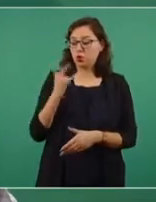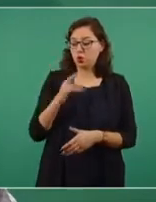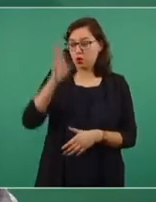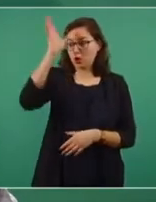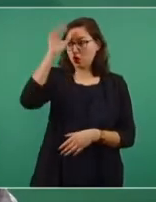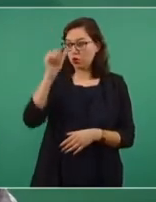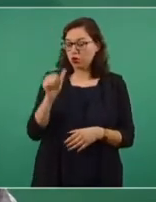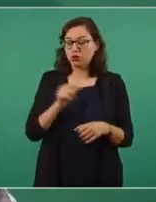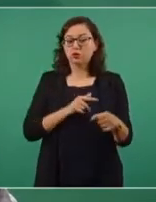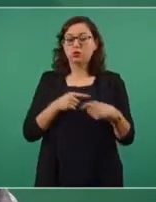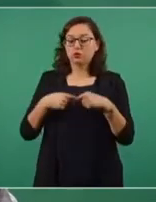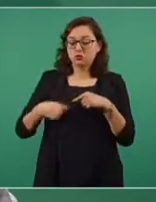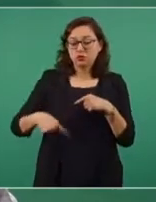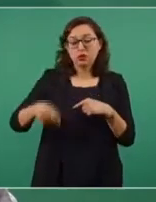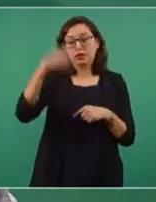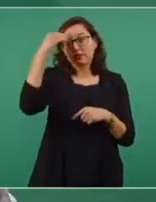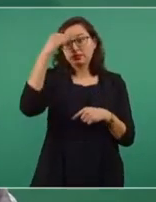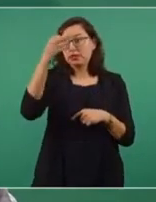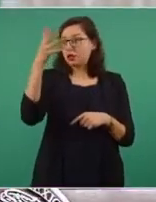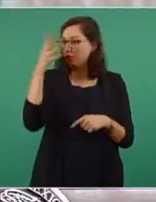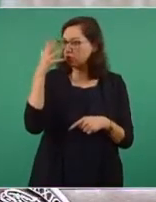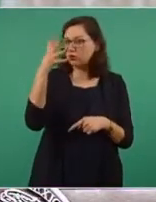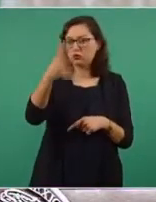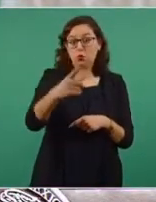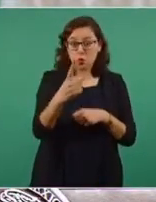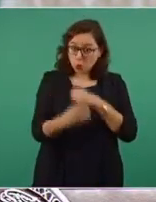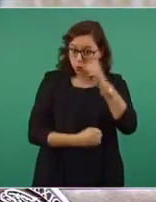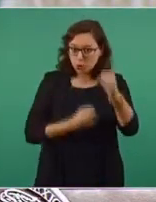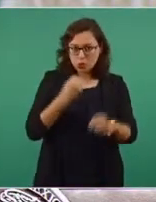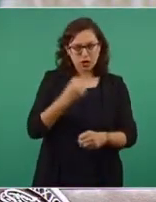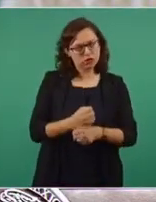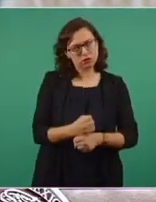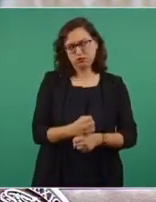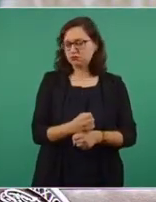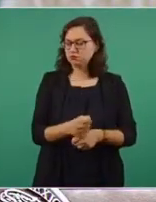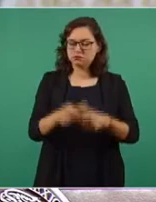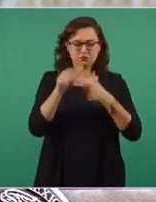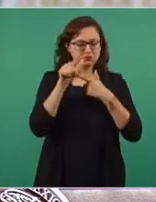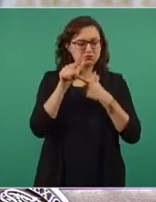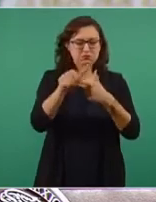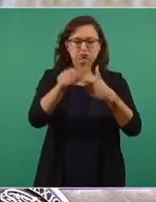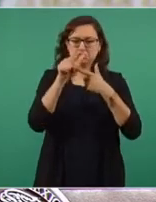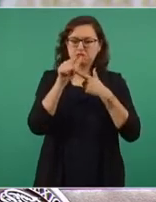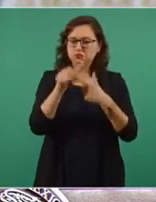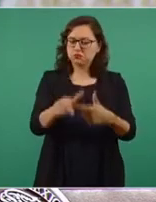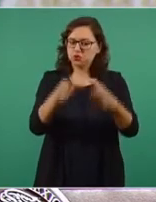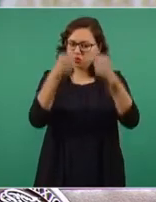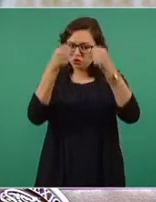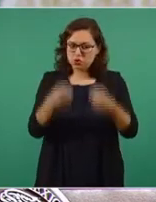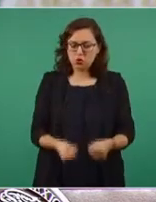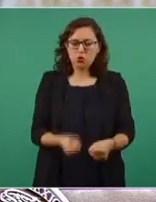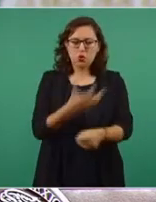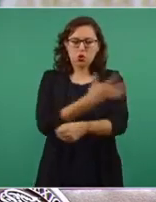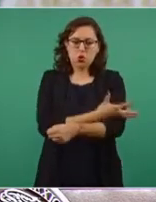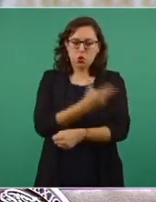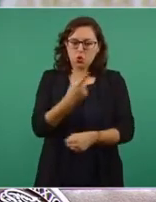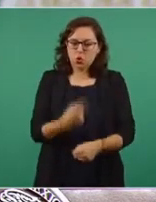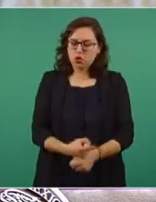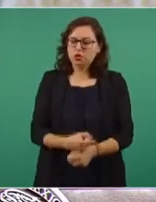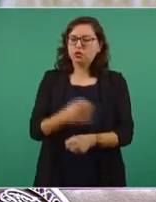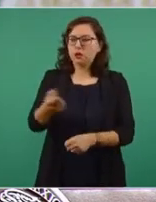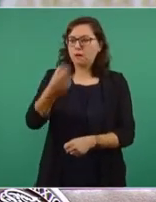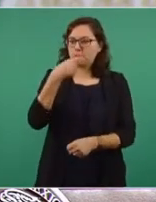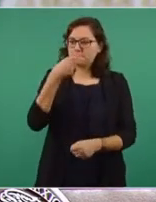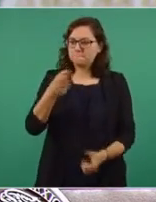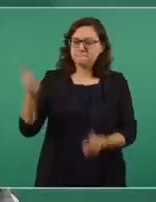que este proceso garantice la continuidad, seguridad, transparencia y estabilidad del abasto de